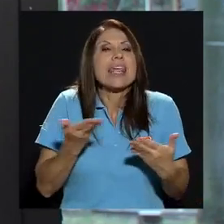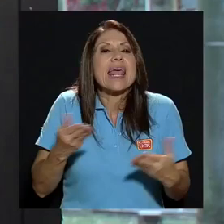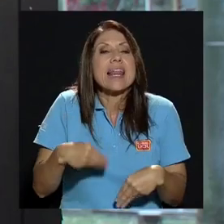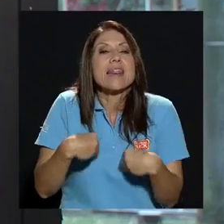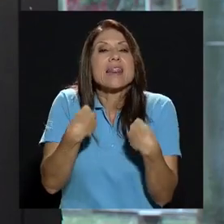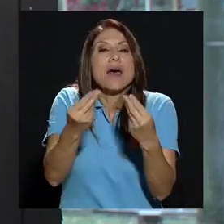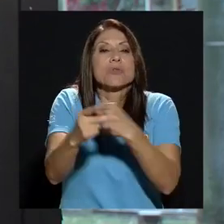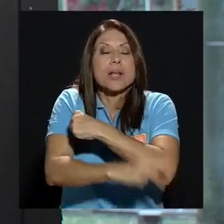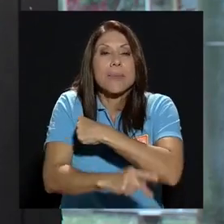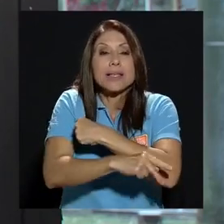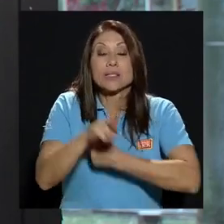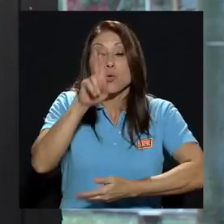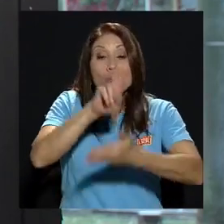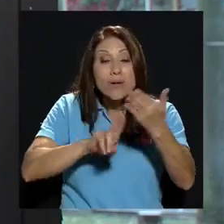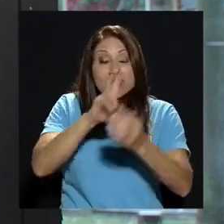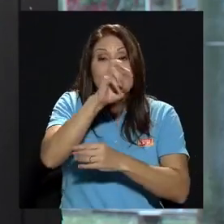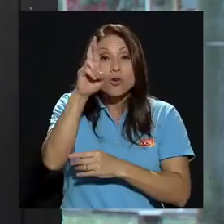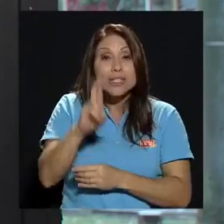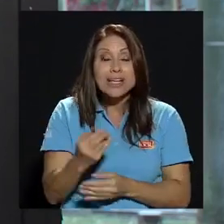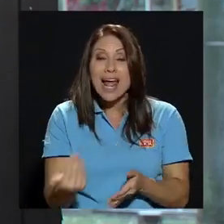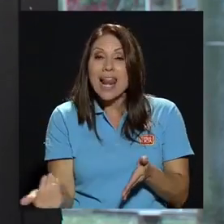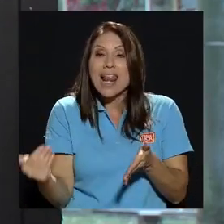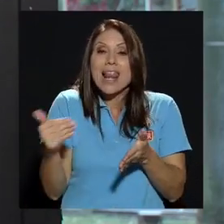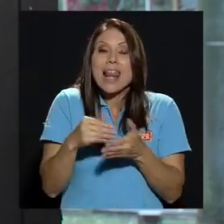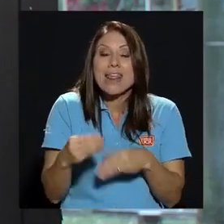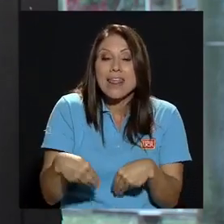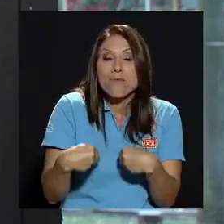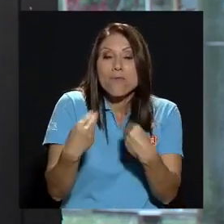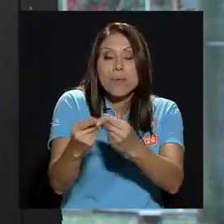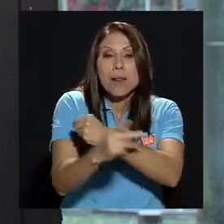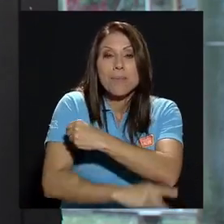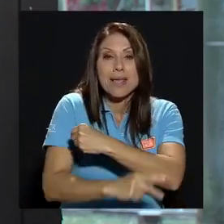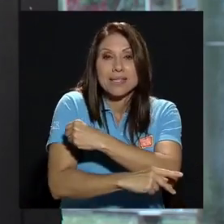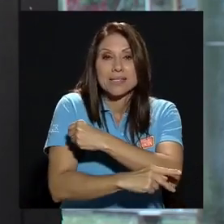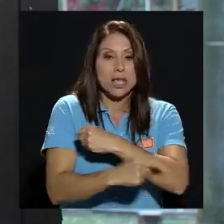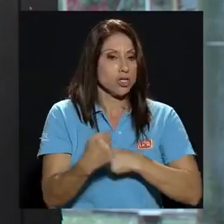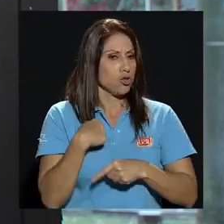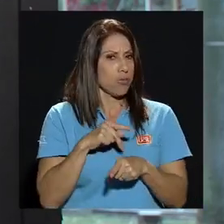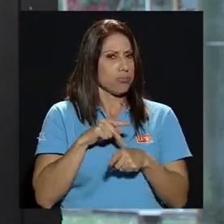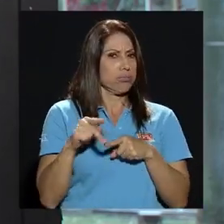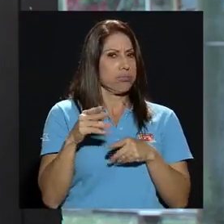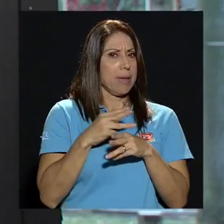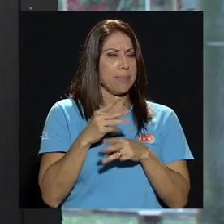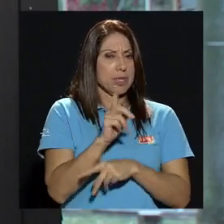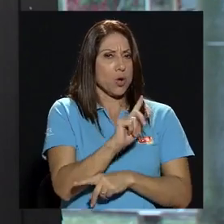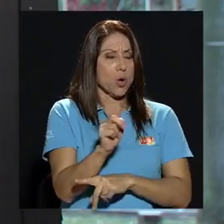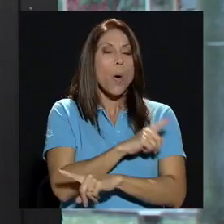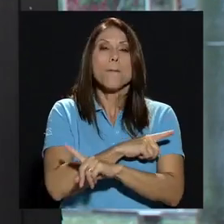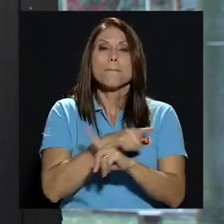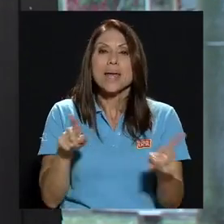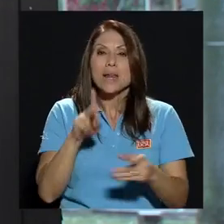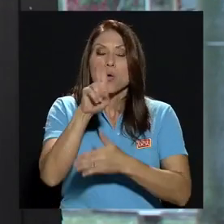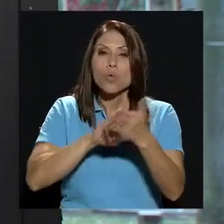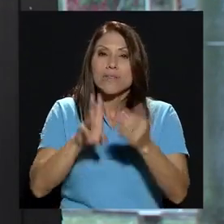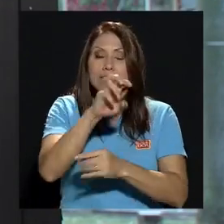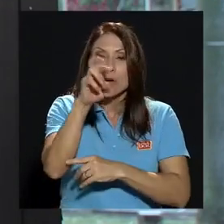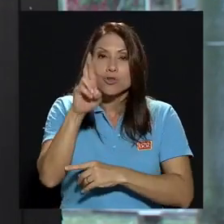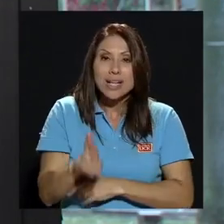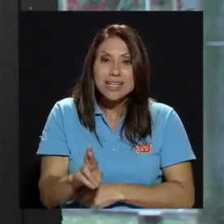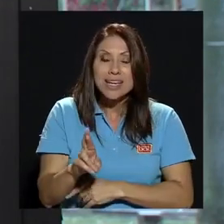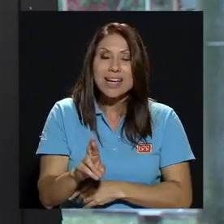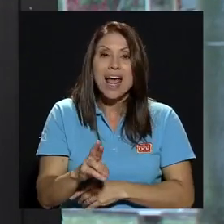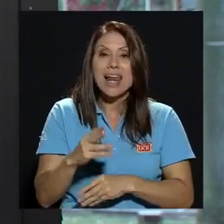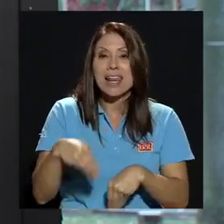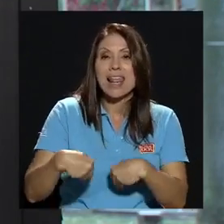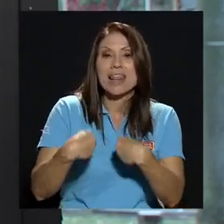devuelve al país mire es que bueno yo no soy matemático pero le devuelve un porcentaje altísimo de lo que se invierte los